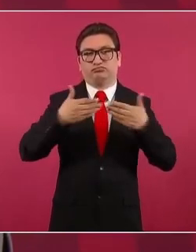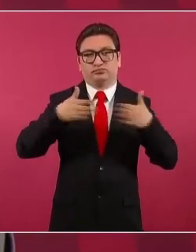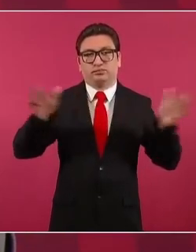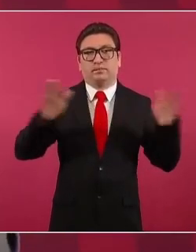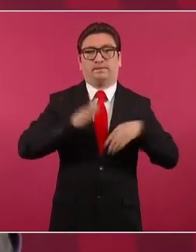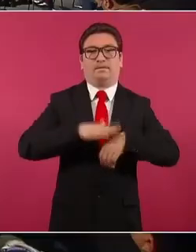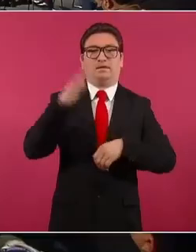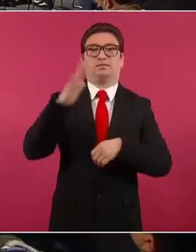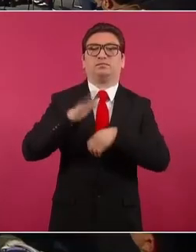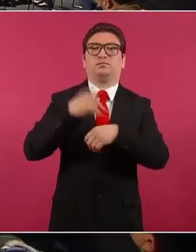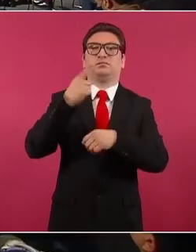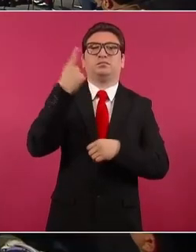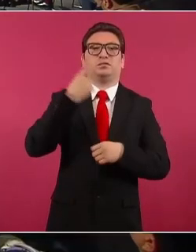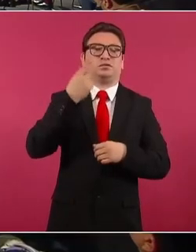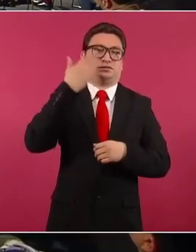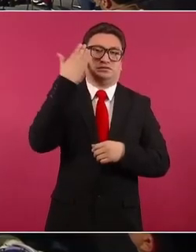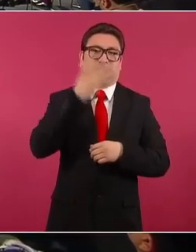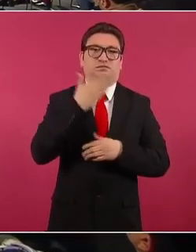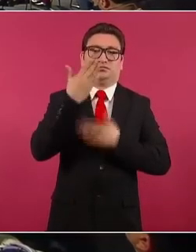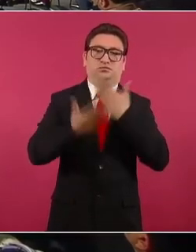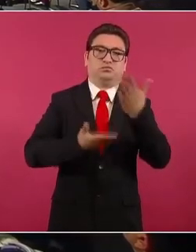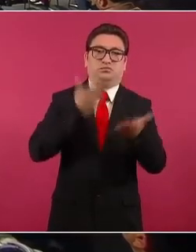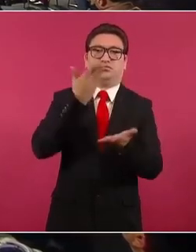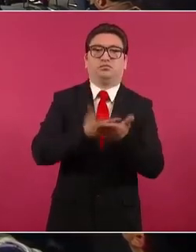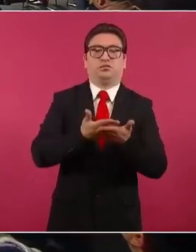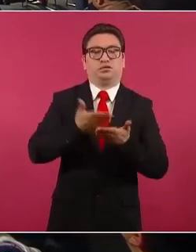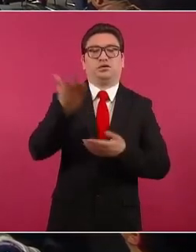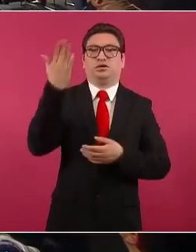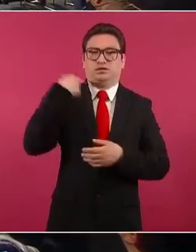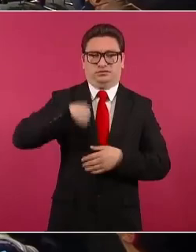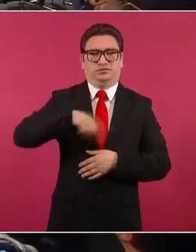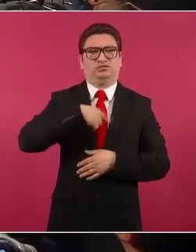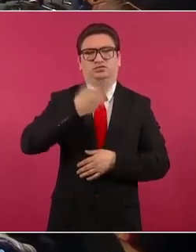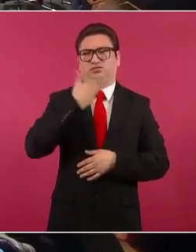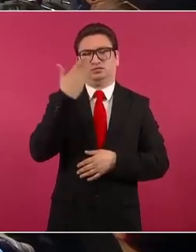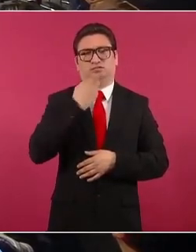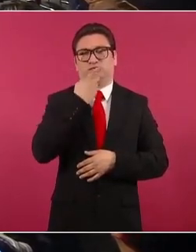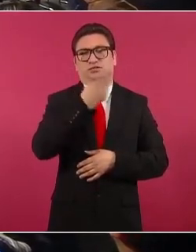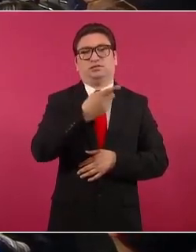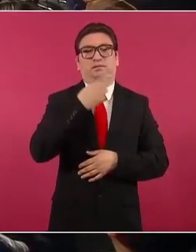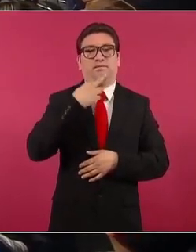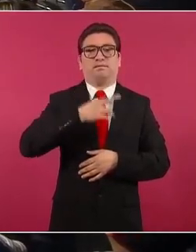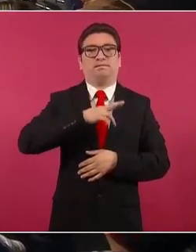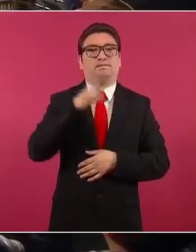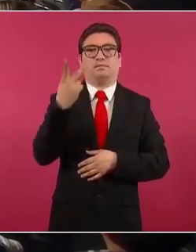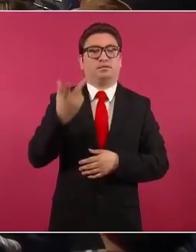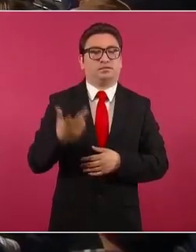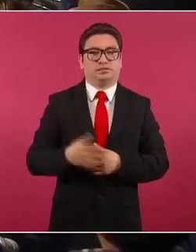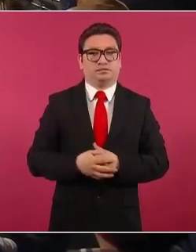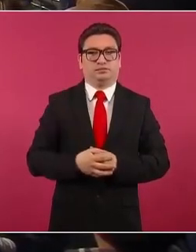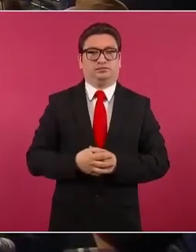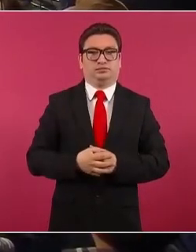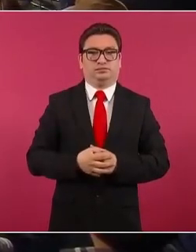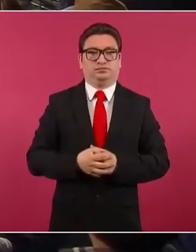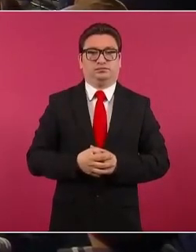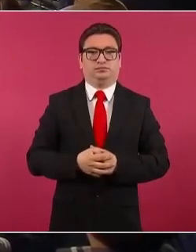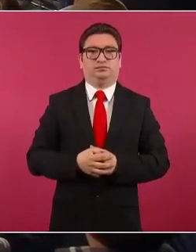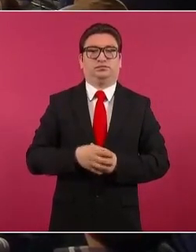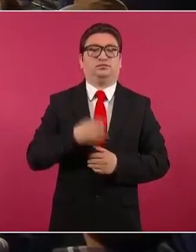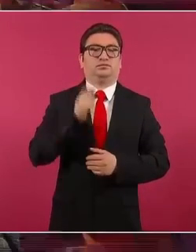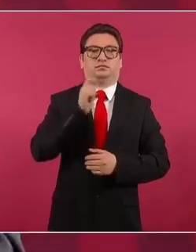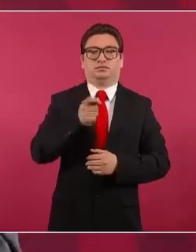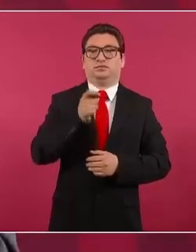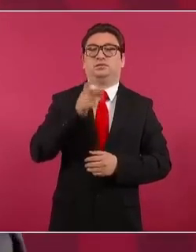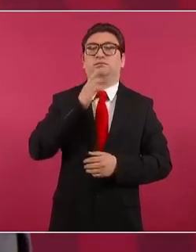es una propuesta que hemos hecho siempre. Lo mejor de todo es que